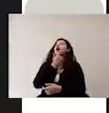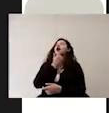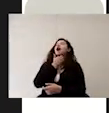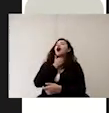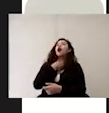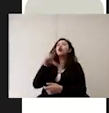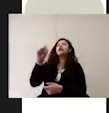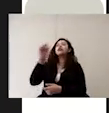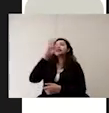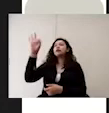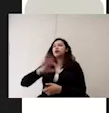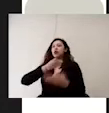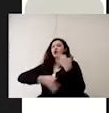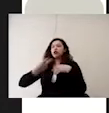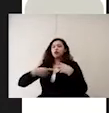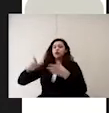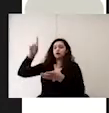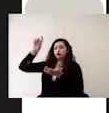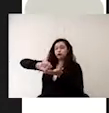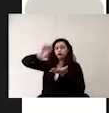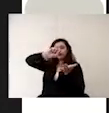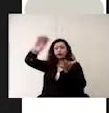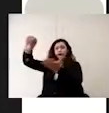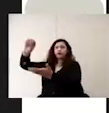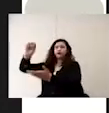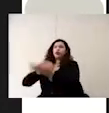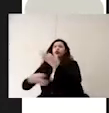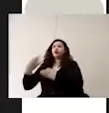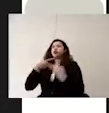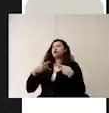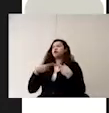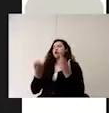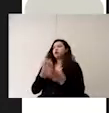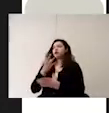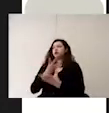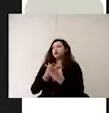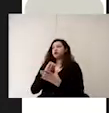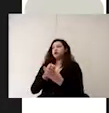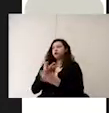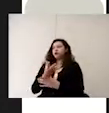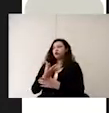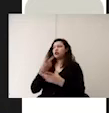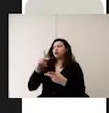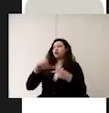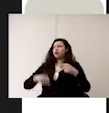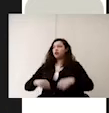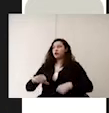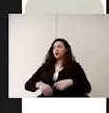a toda la persona que se retire del inmueble independientemente de la actividad que desempeñe en el plantel